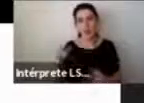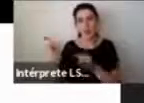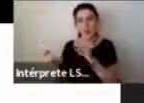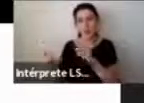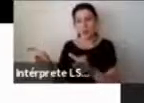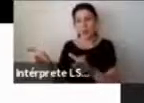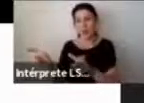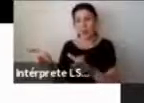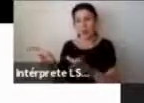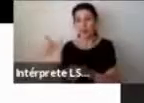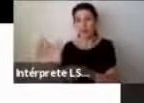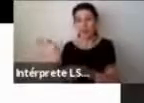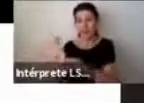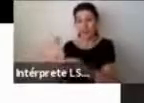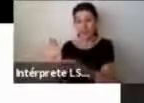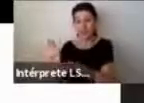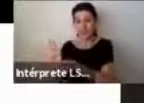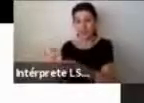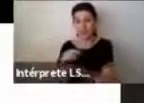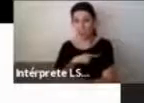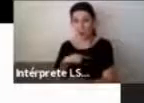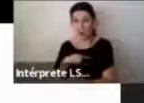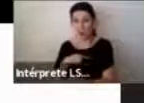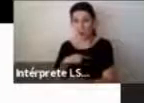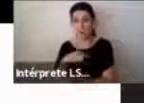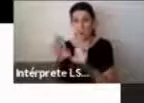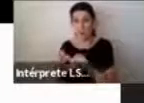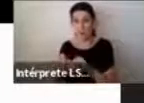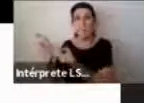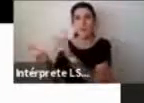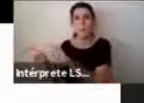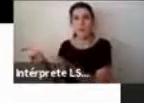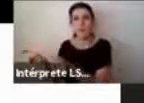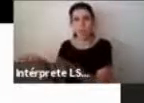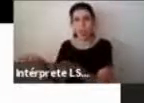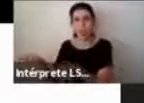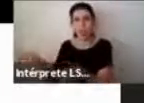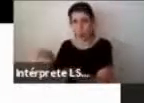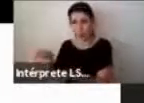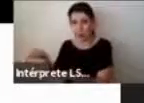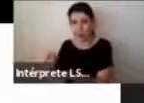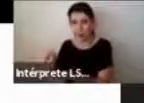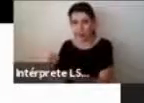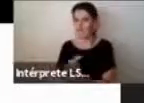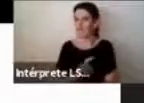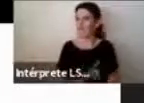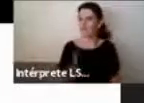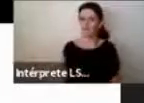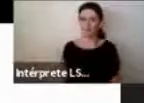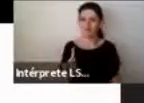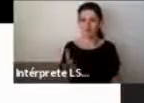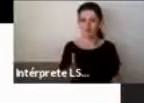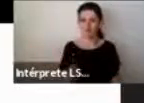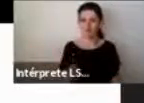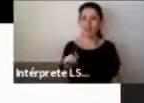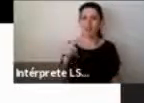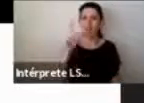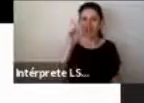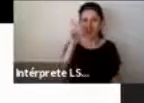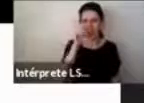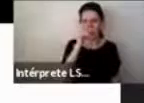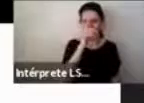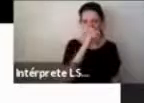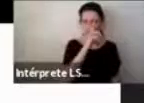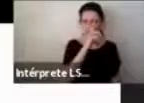iguales y es algo que la Vale ya les había mencionado anteriormente. Por lo que se hace difícil pensar en una sola